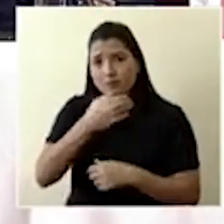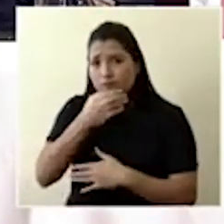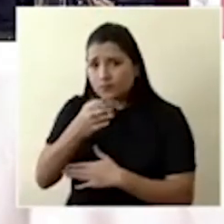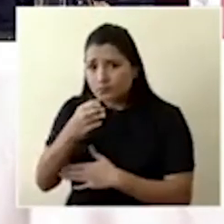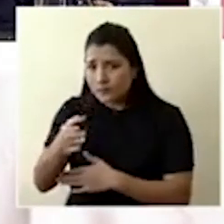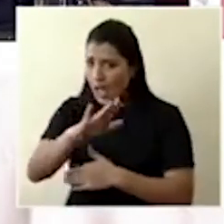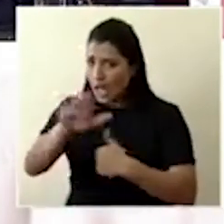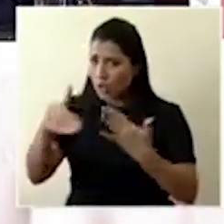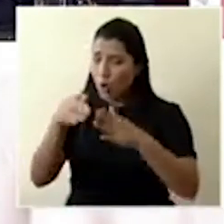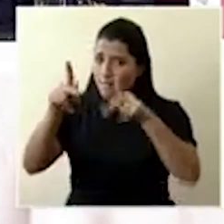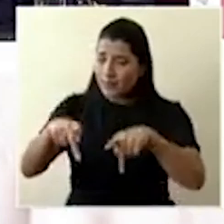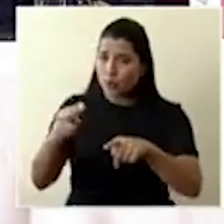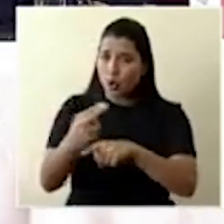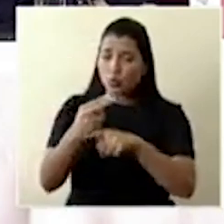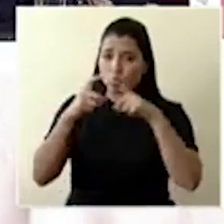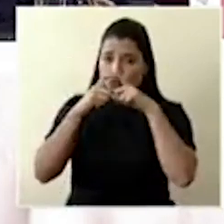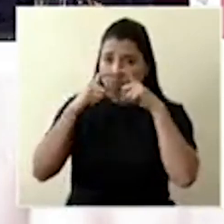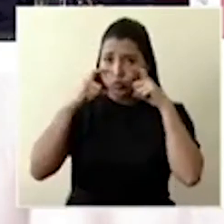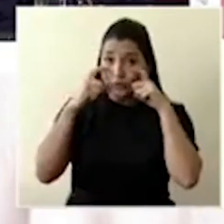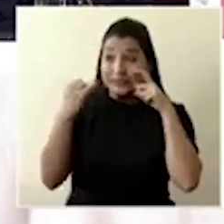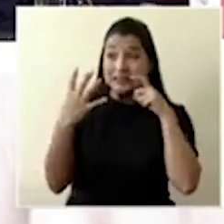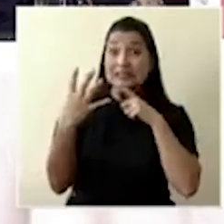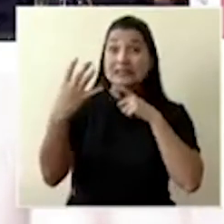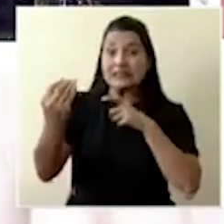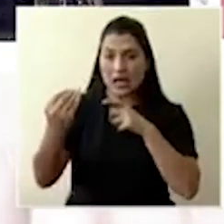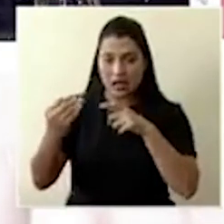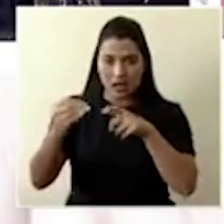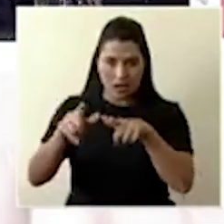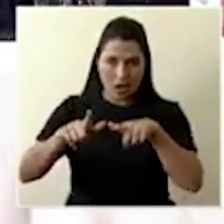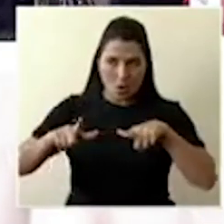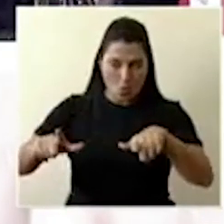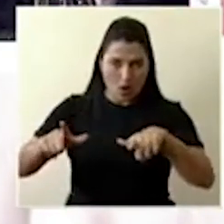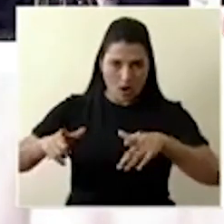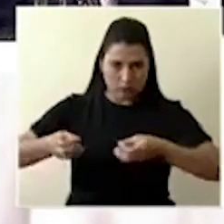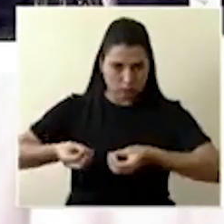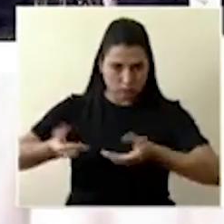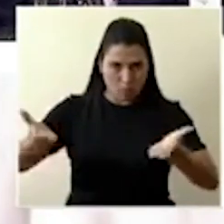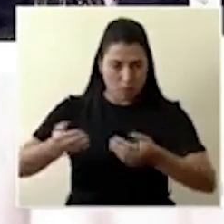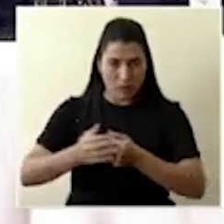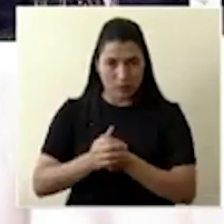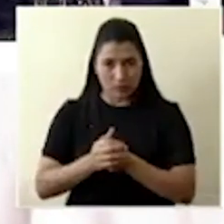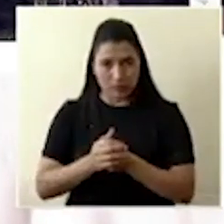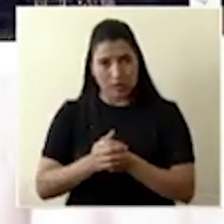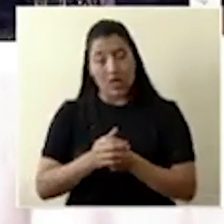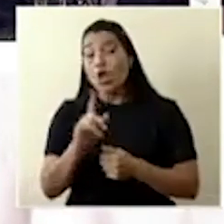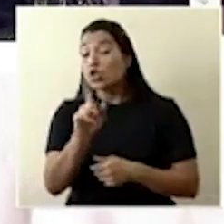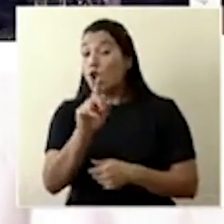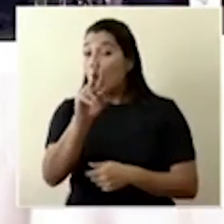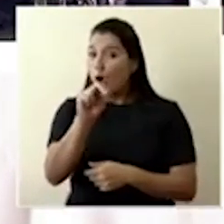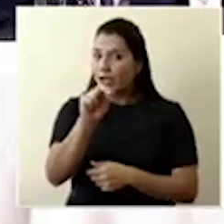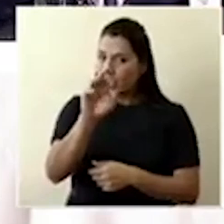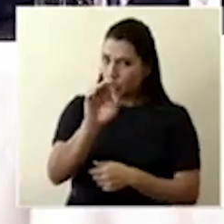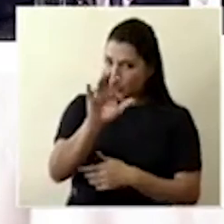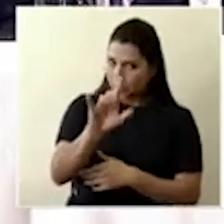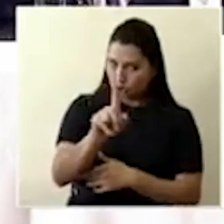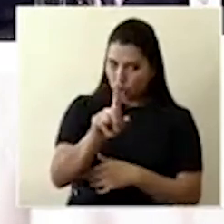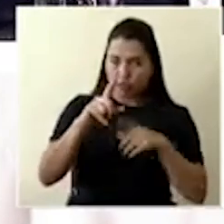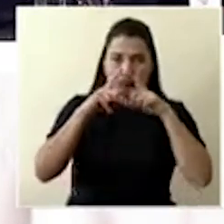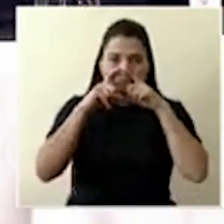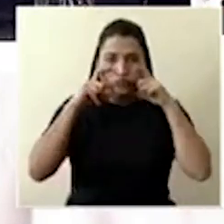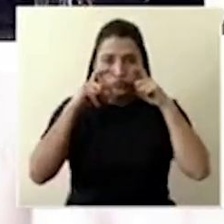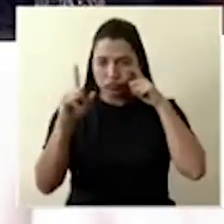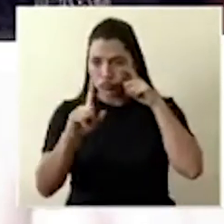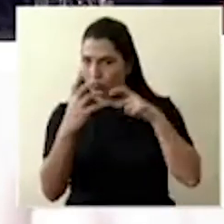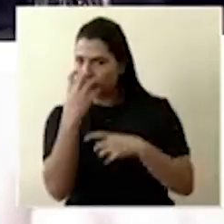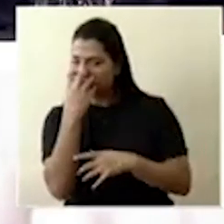artesanales a todo aquel que circule en espacios públicos tanto abiertos como cerrados. No son mascarillas N95, aclaró. ¿Qué es lo que